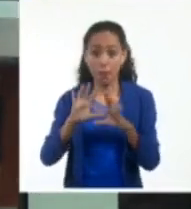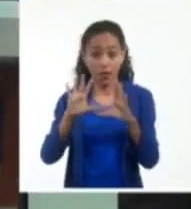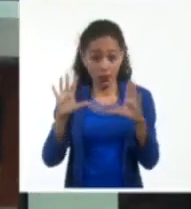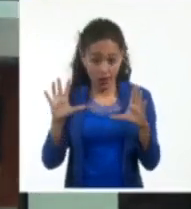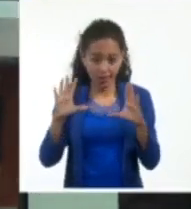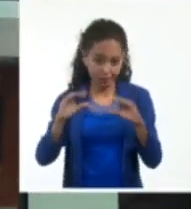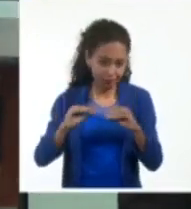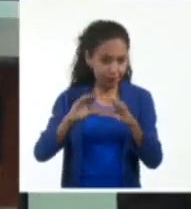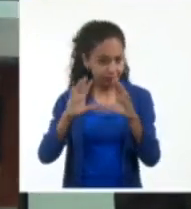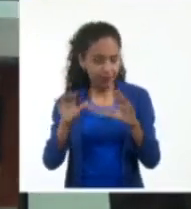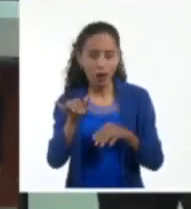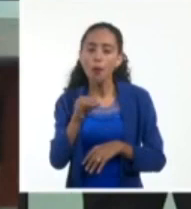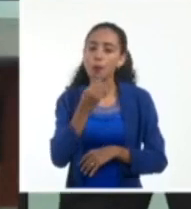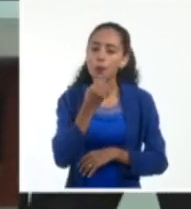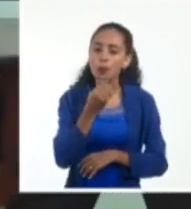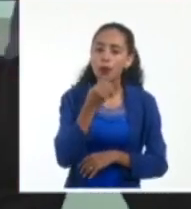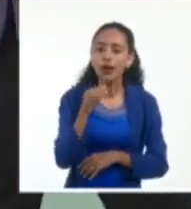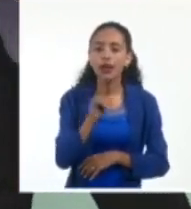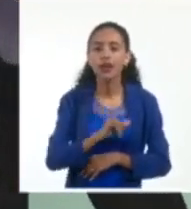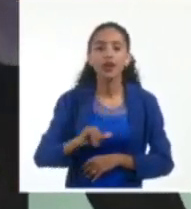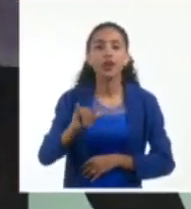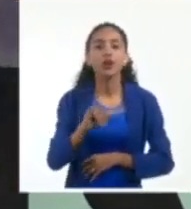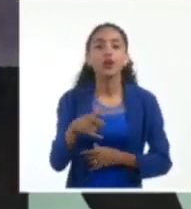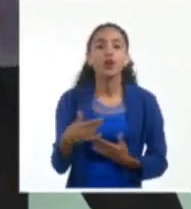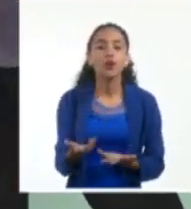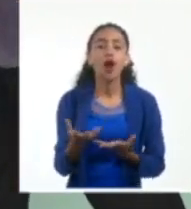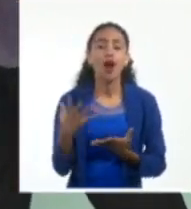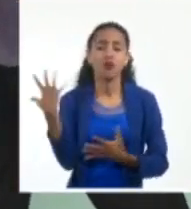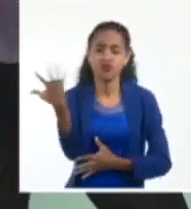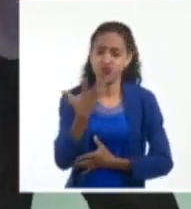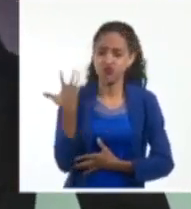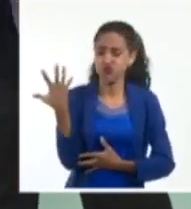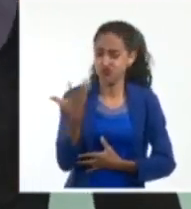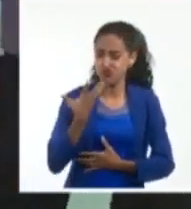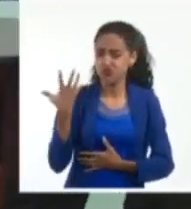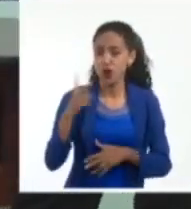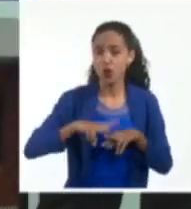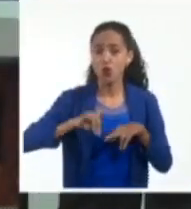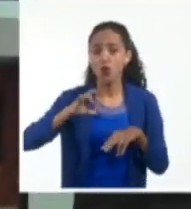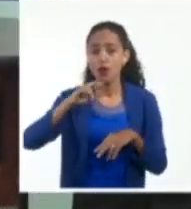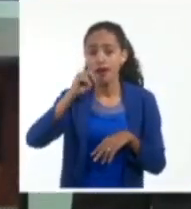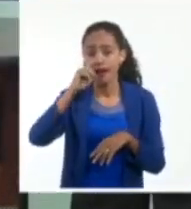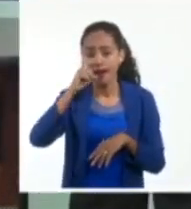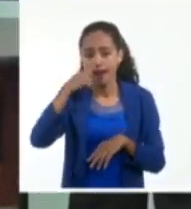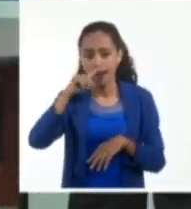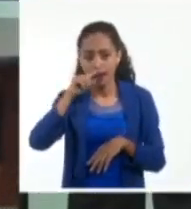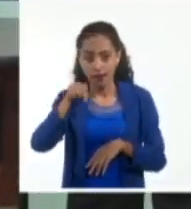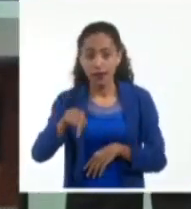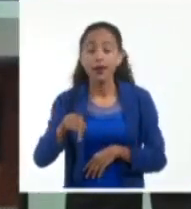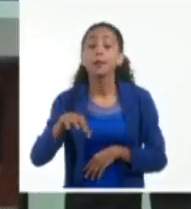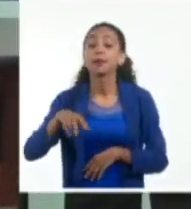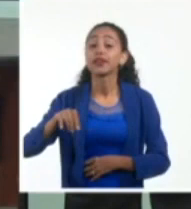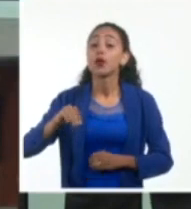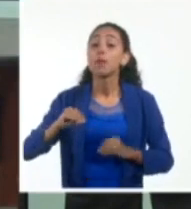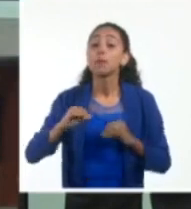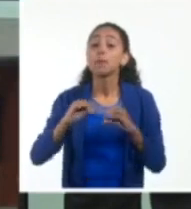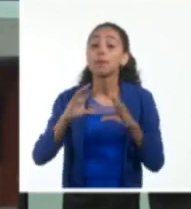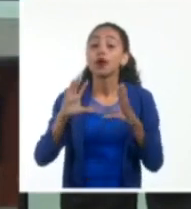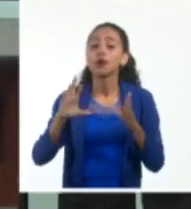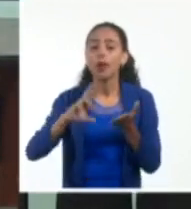pudiéramos tener o alcanzar ya la fuerza de huracán en Pinal de Río, o en la madrugada de este martes cuando debe